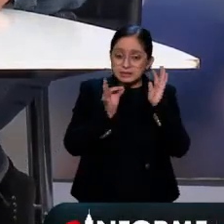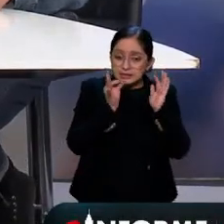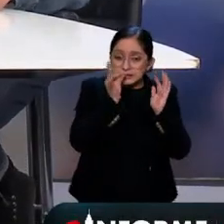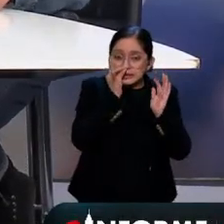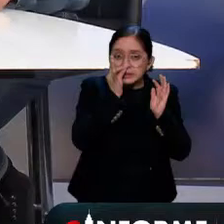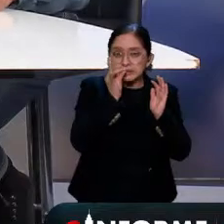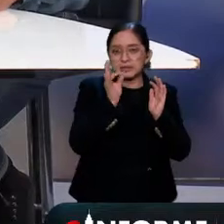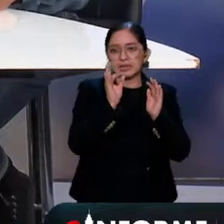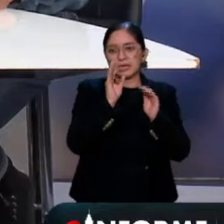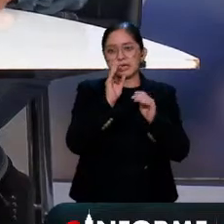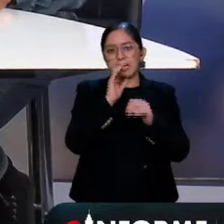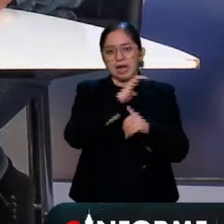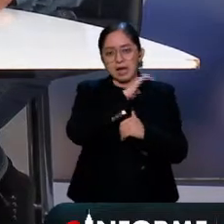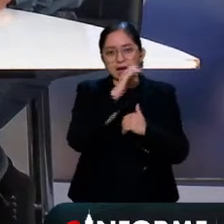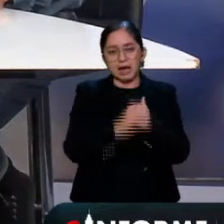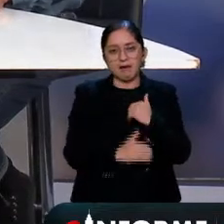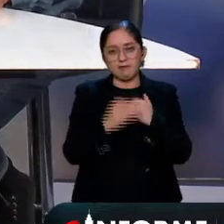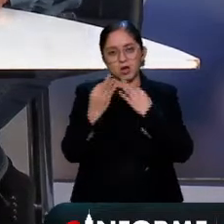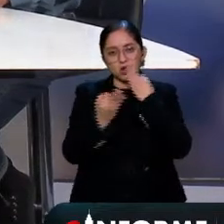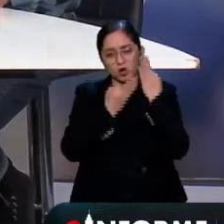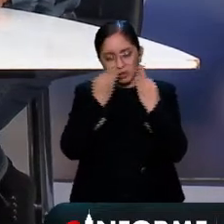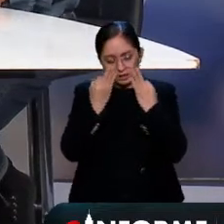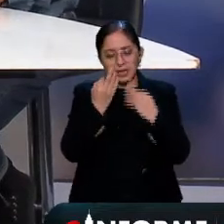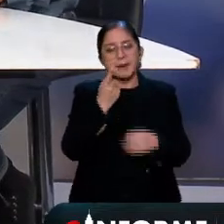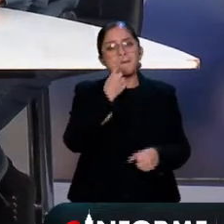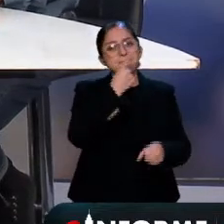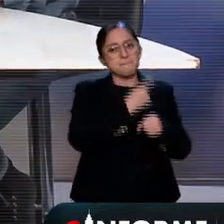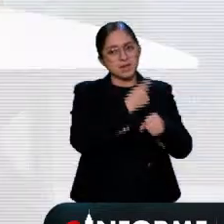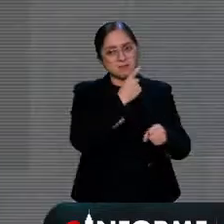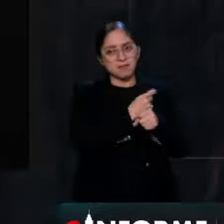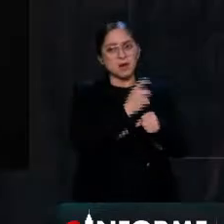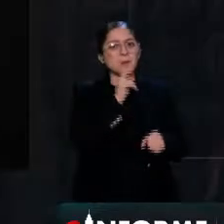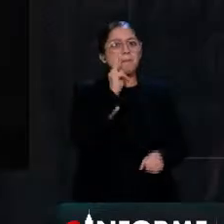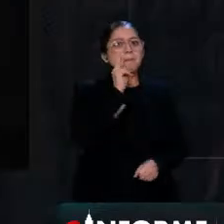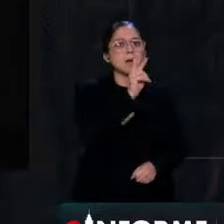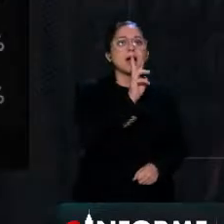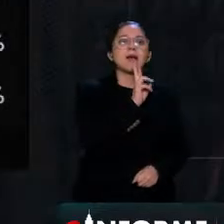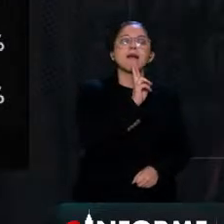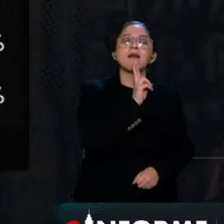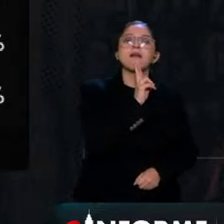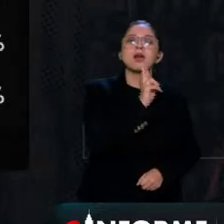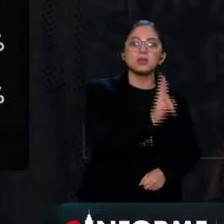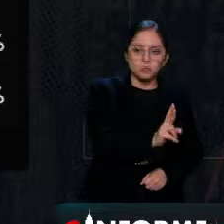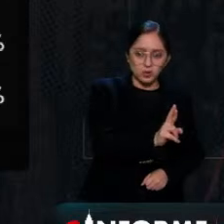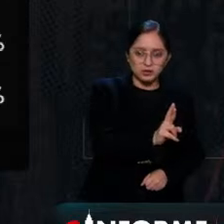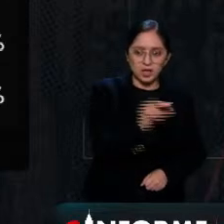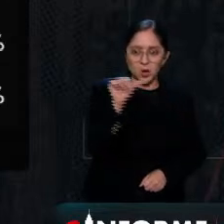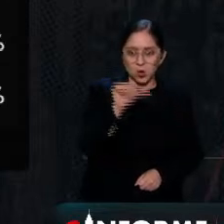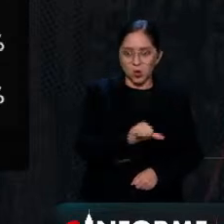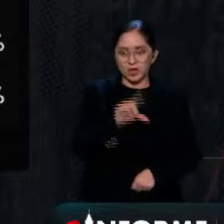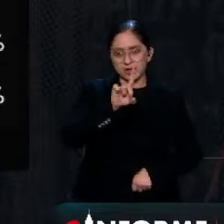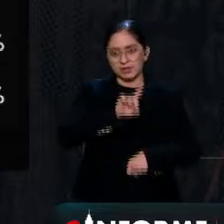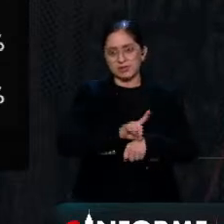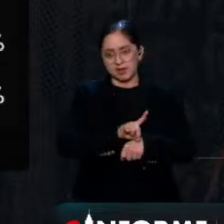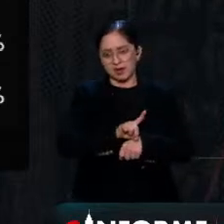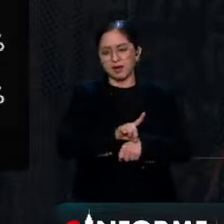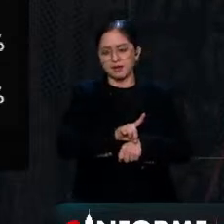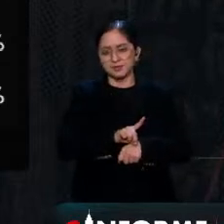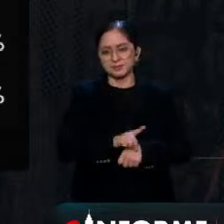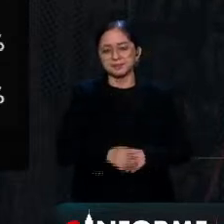pero primero vamos a ver las respuestas de ustedes a los sondeos o bueno a la pregunta que lanzamos esta